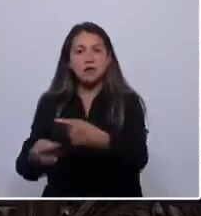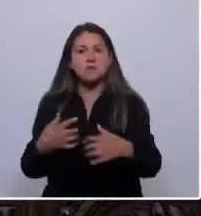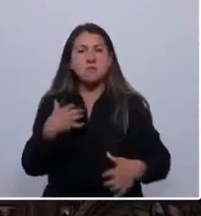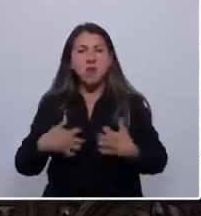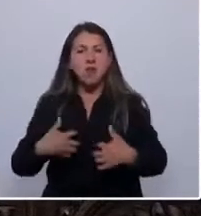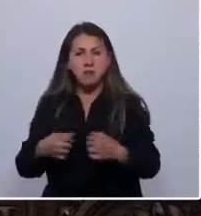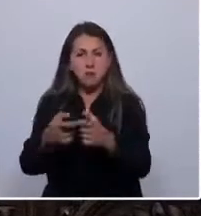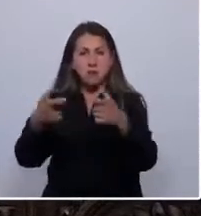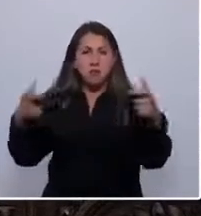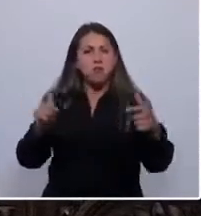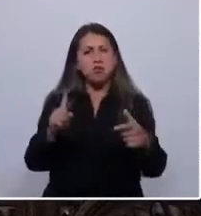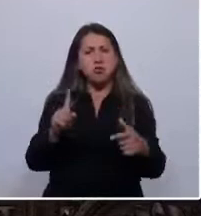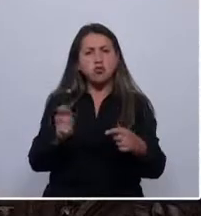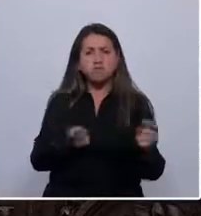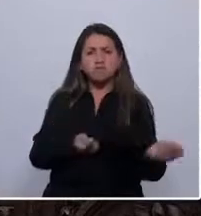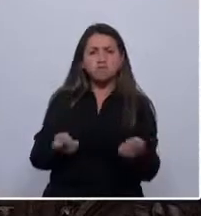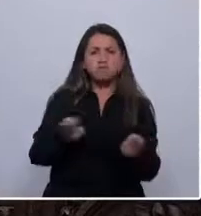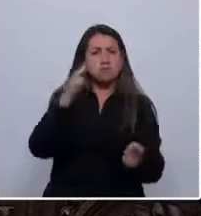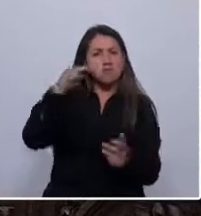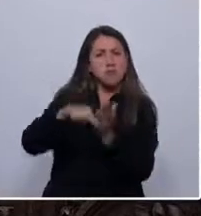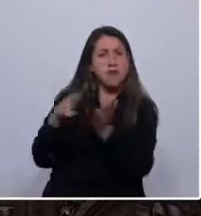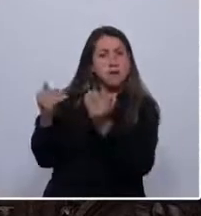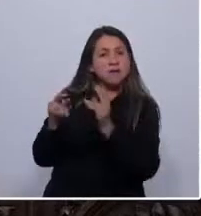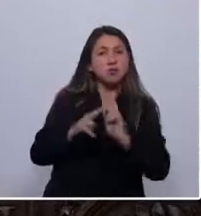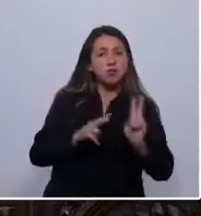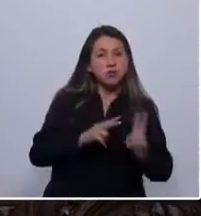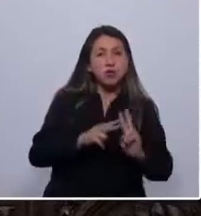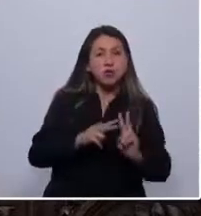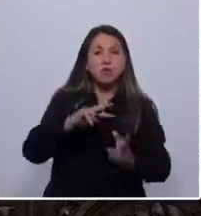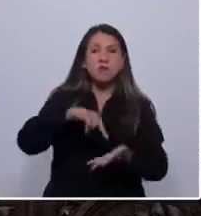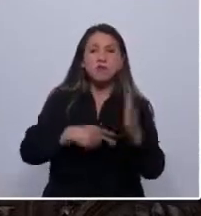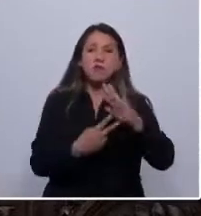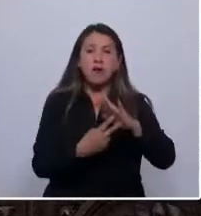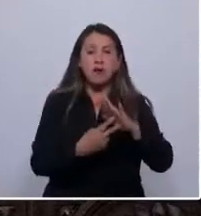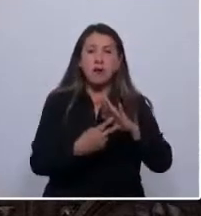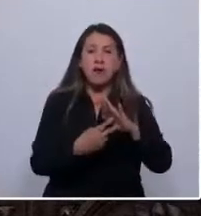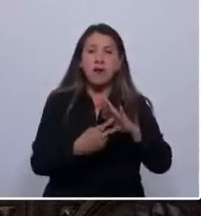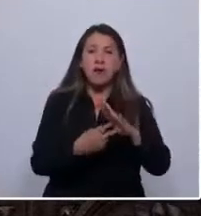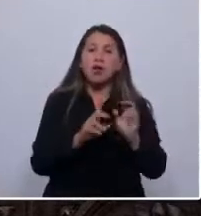esperanza. Debemos salir de la crisis, no profundizarla.